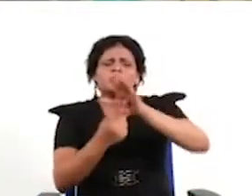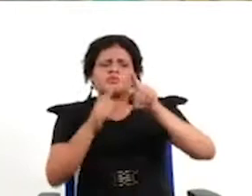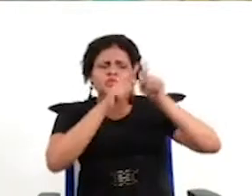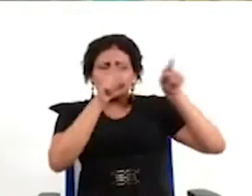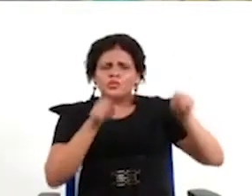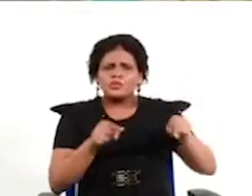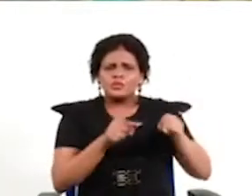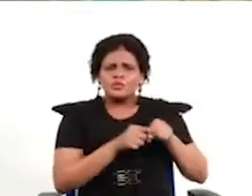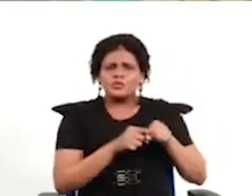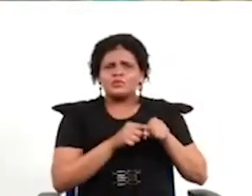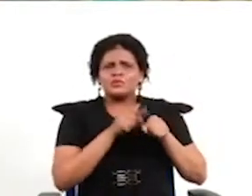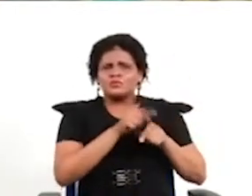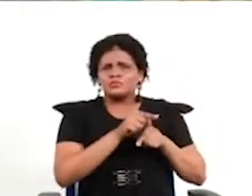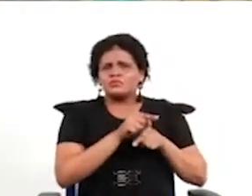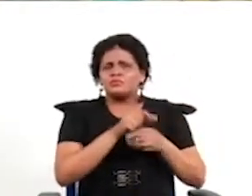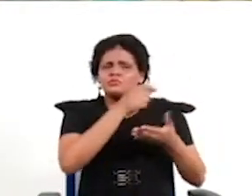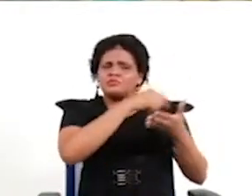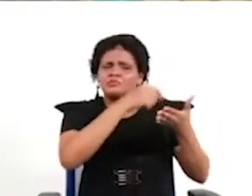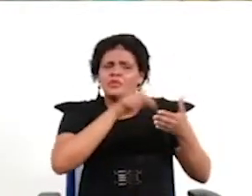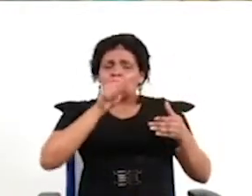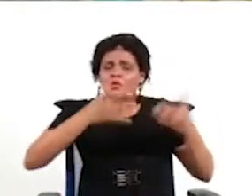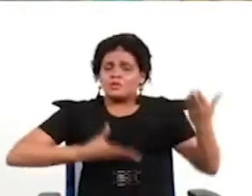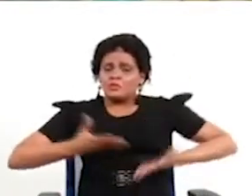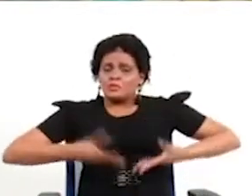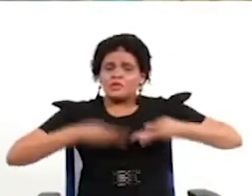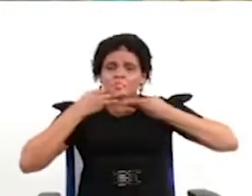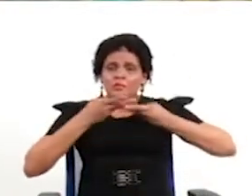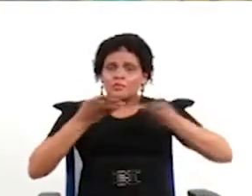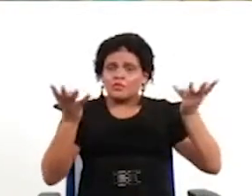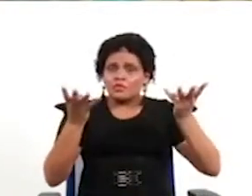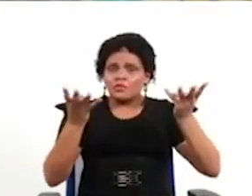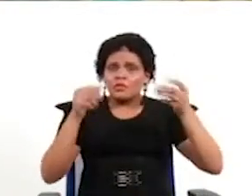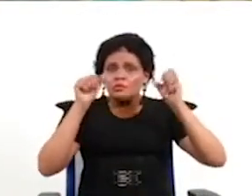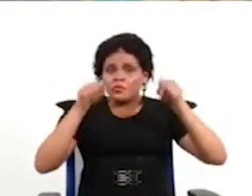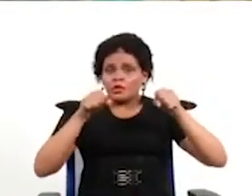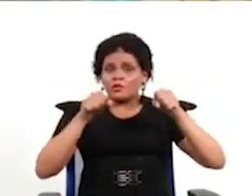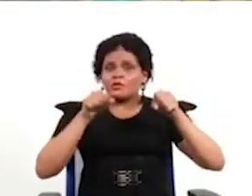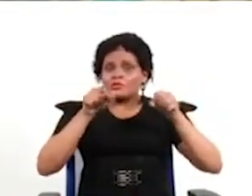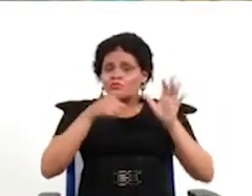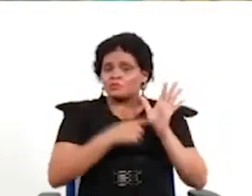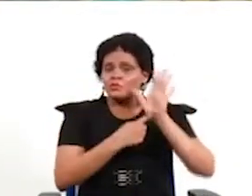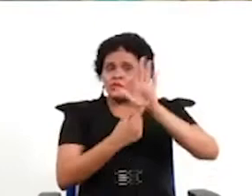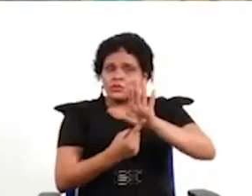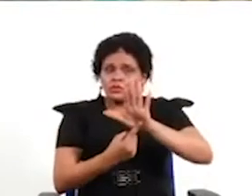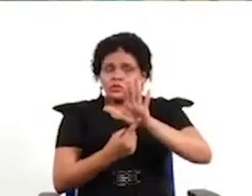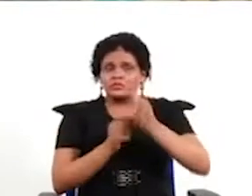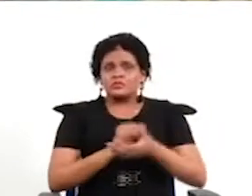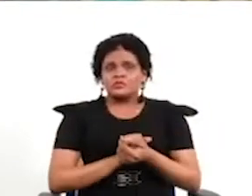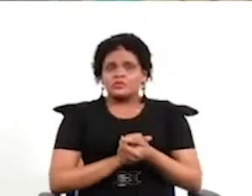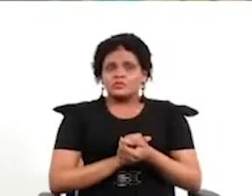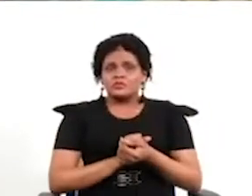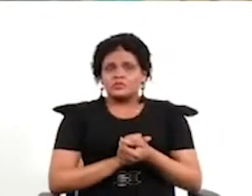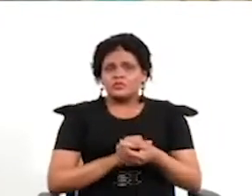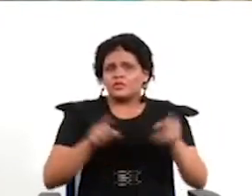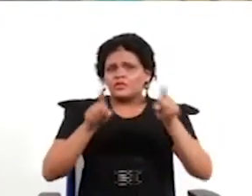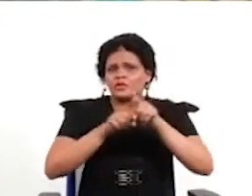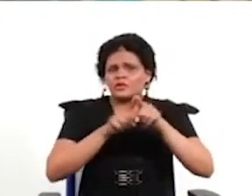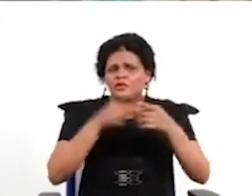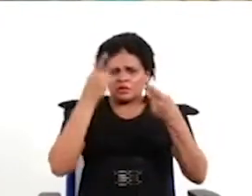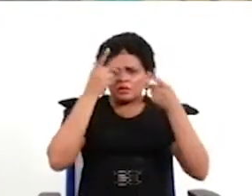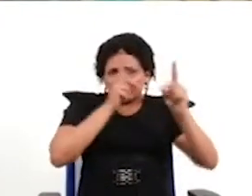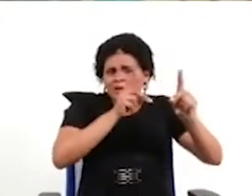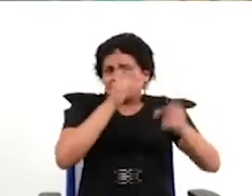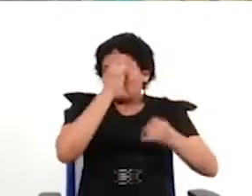posteriormente a consideración del público. Y es importante ahí también poner en cuestión que quién decidirá